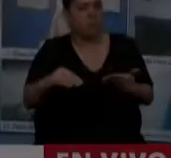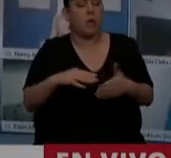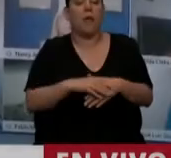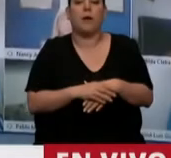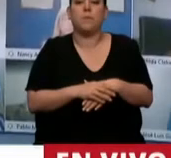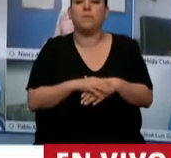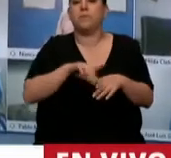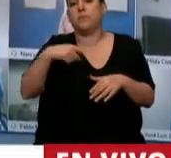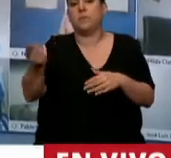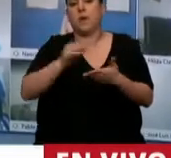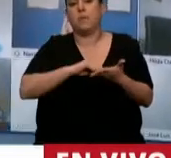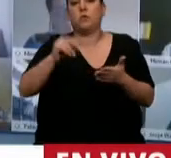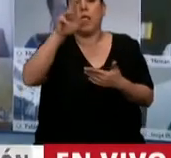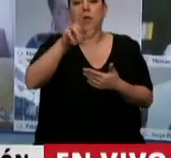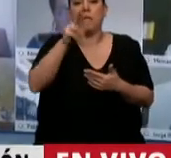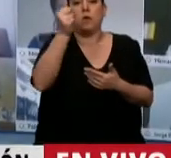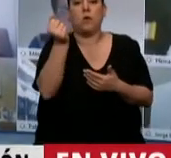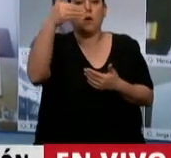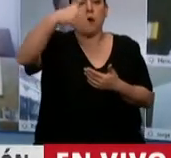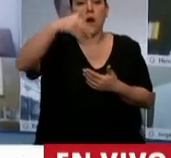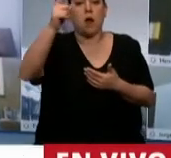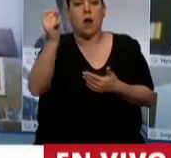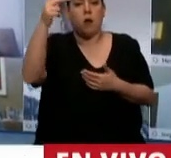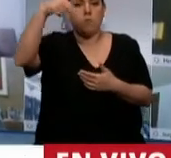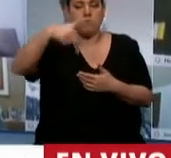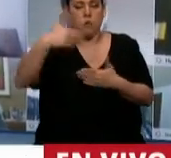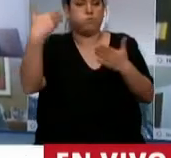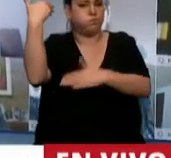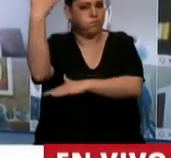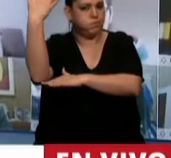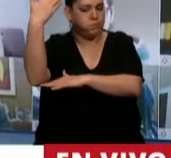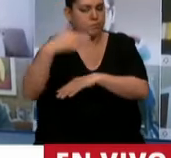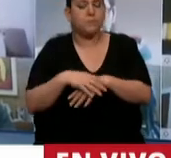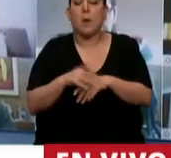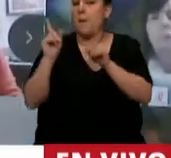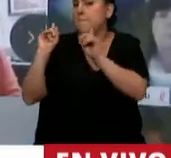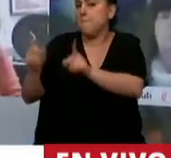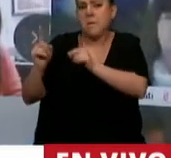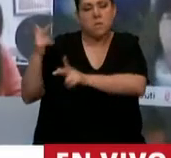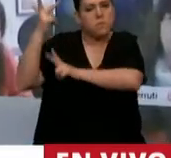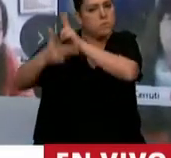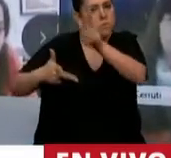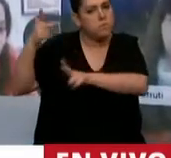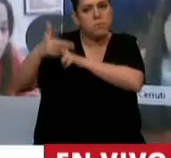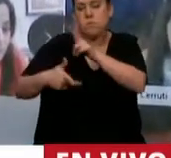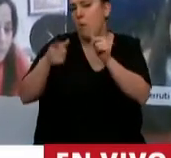Diputado Ramón en el uso de la palabra. Gracias, Presidente. En el mismo sentido